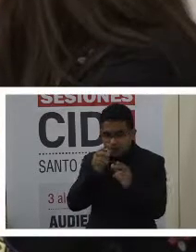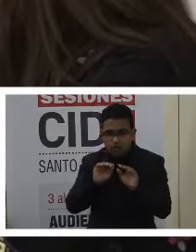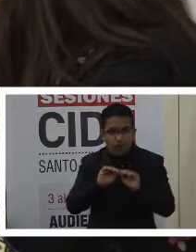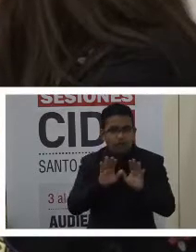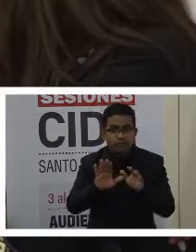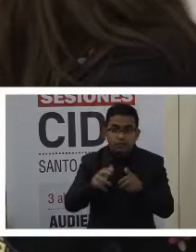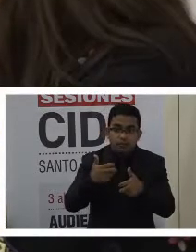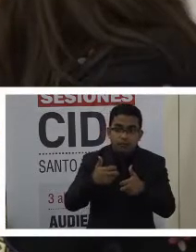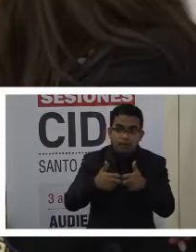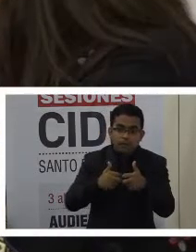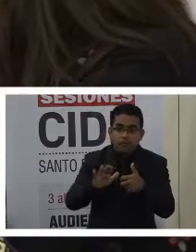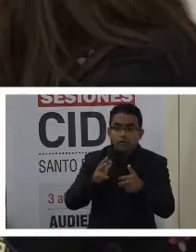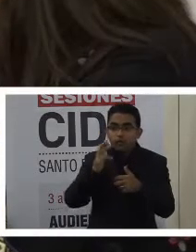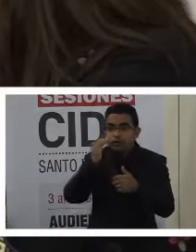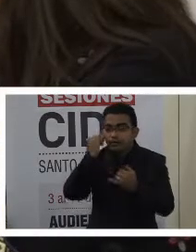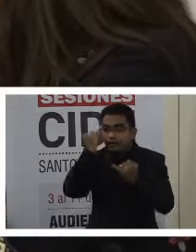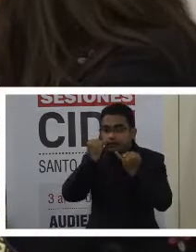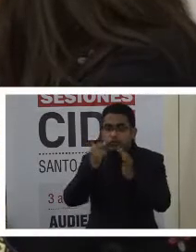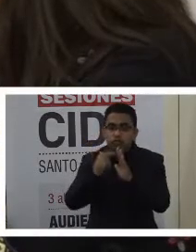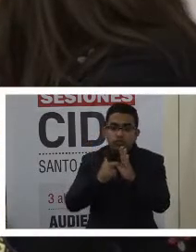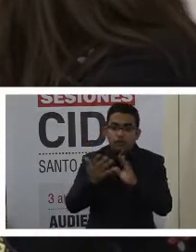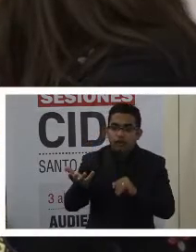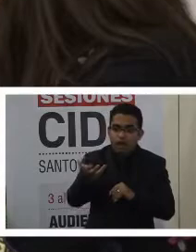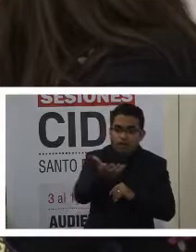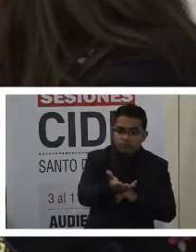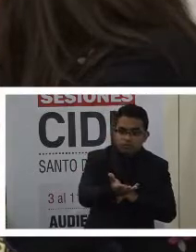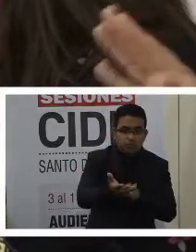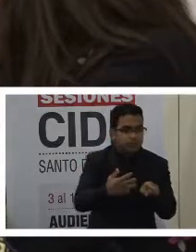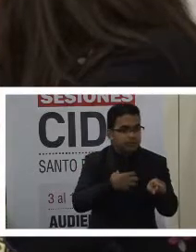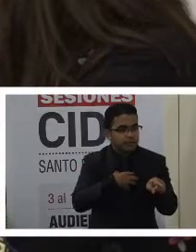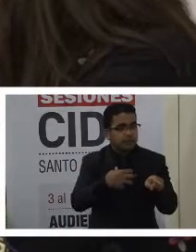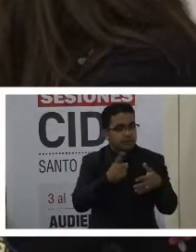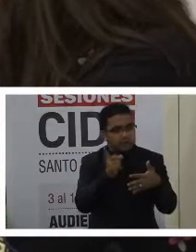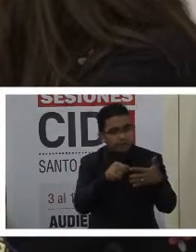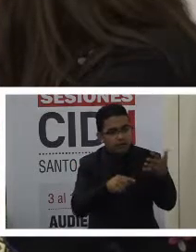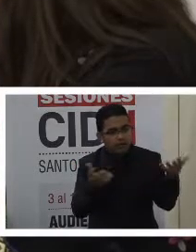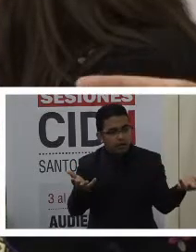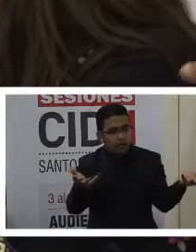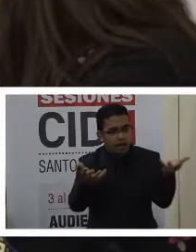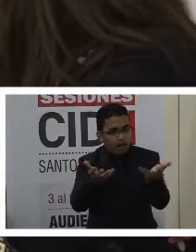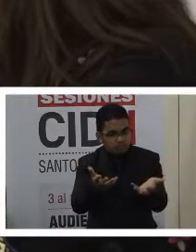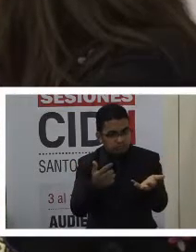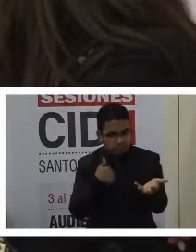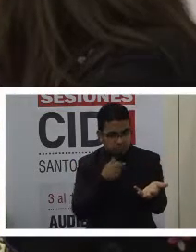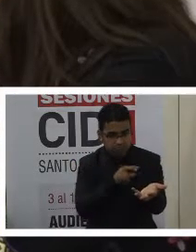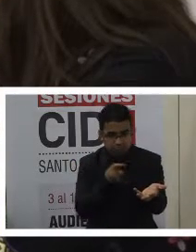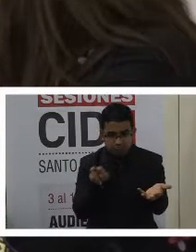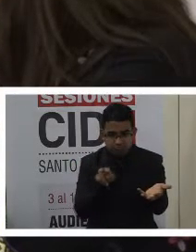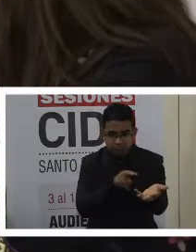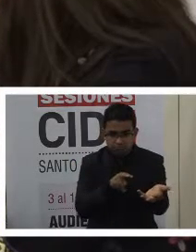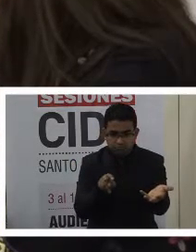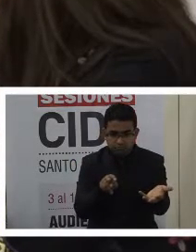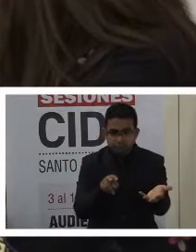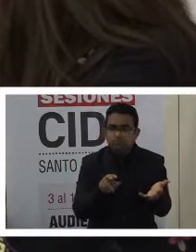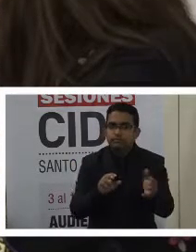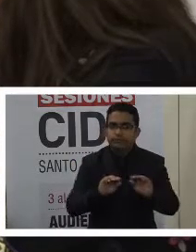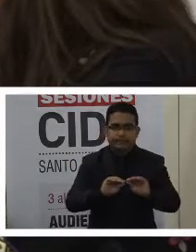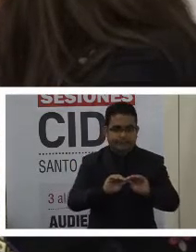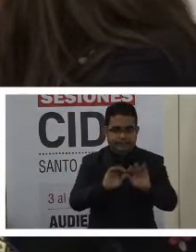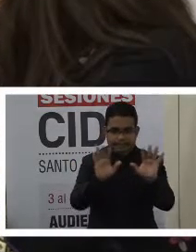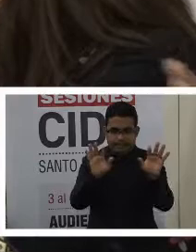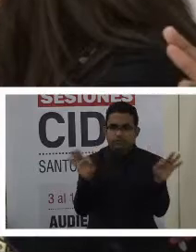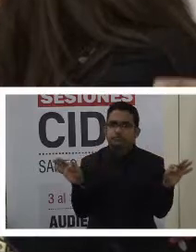el problema y que las preocupaciones expuestas por la sociedad civil sean esclarecidas y